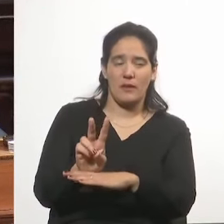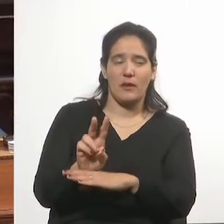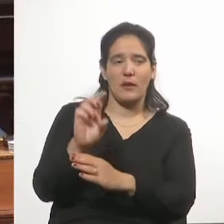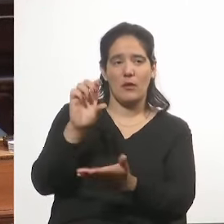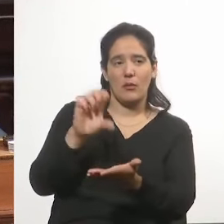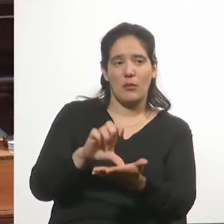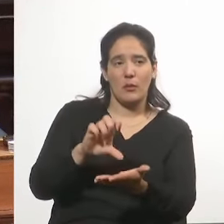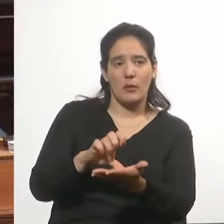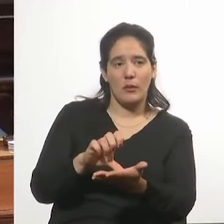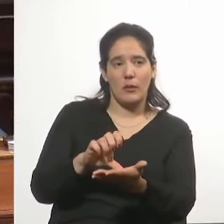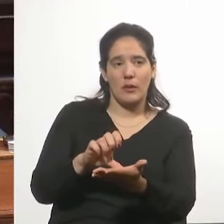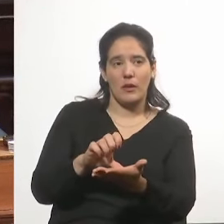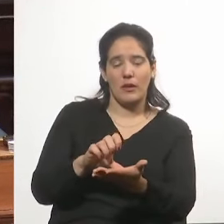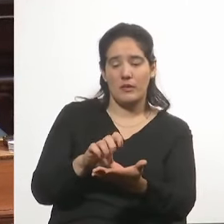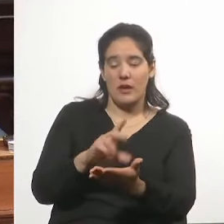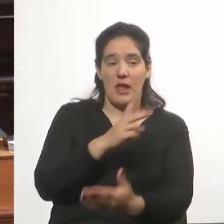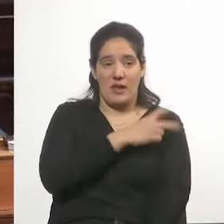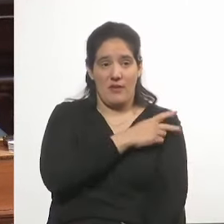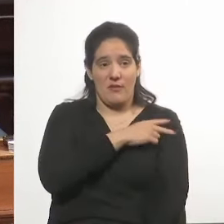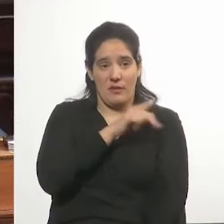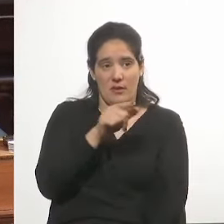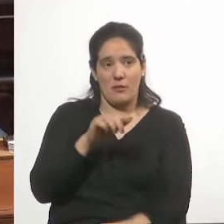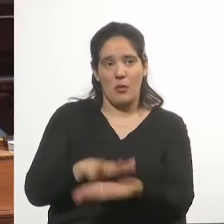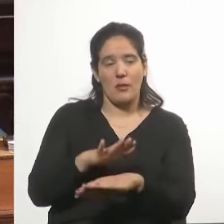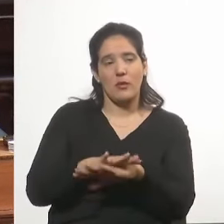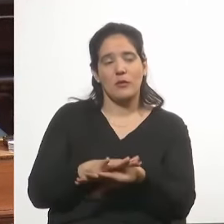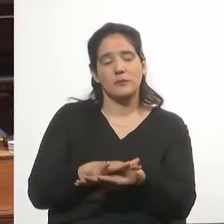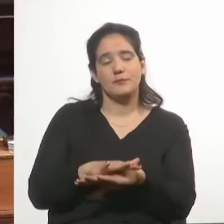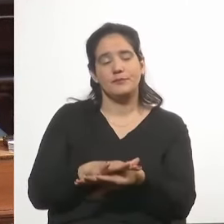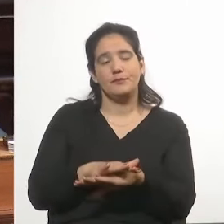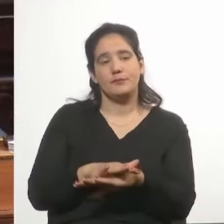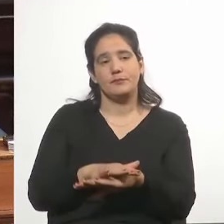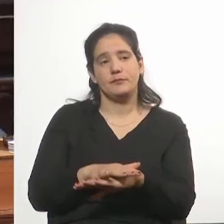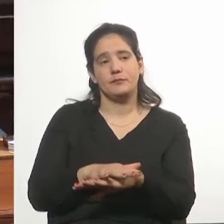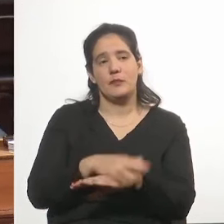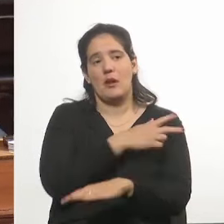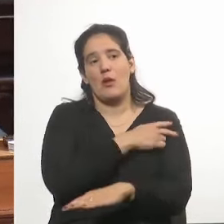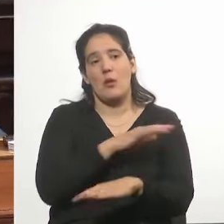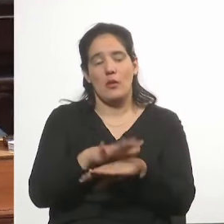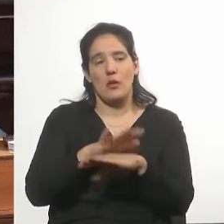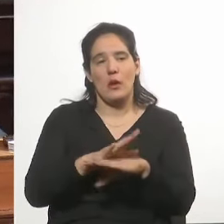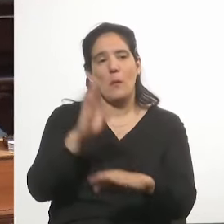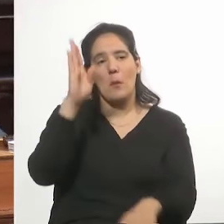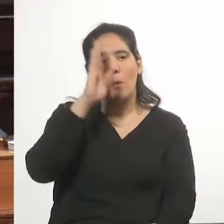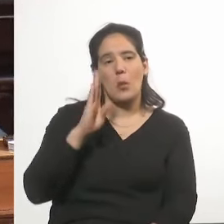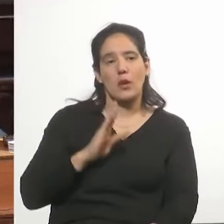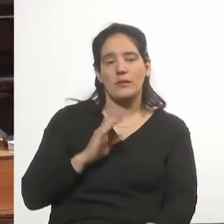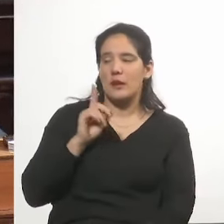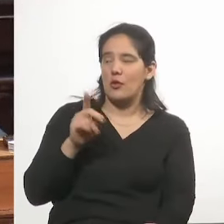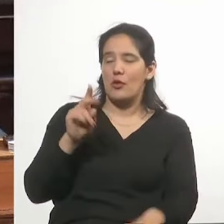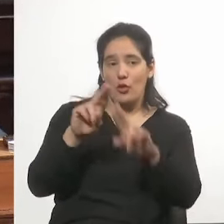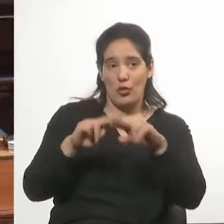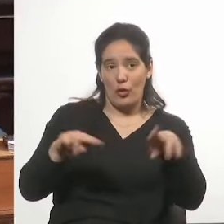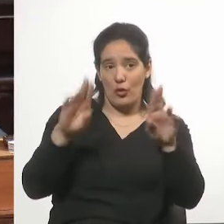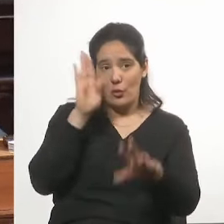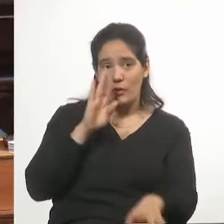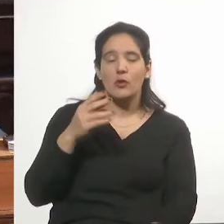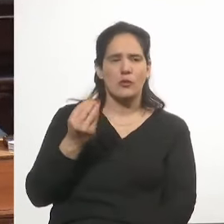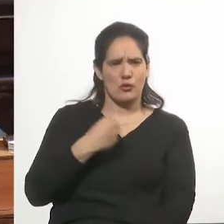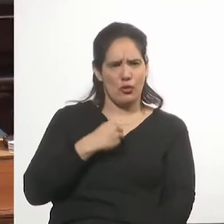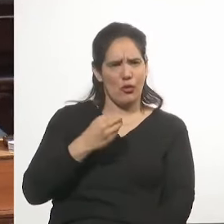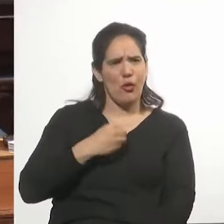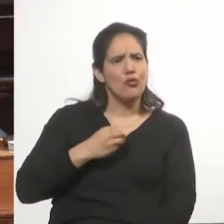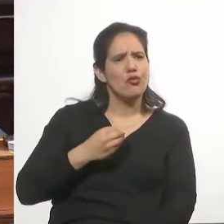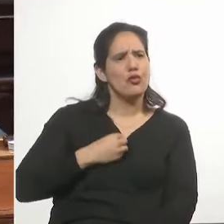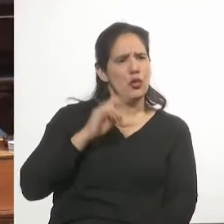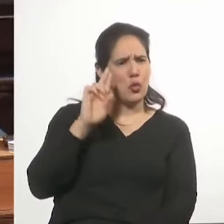las fuerzas uruguayas, el jefe militar era un brasilero que me decía, yo confío en